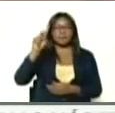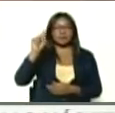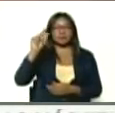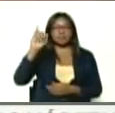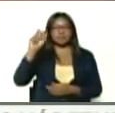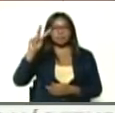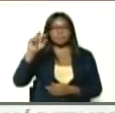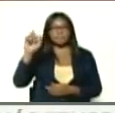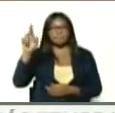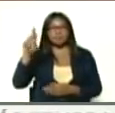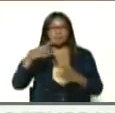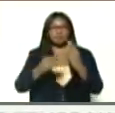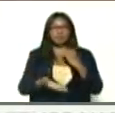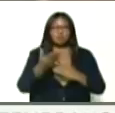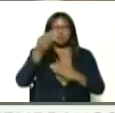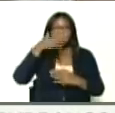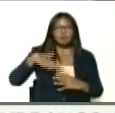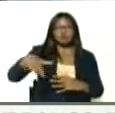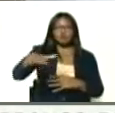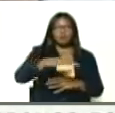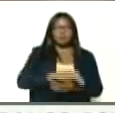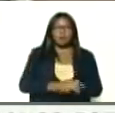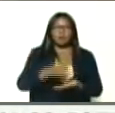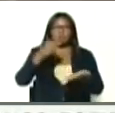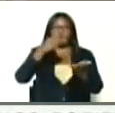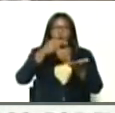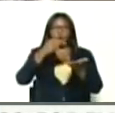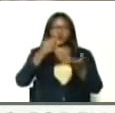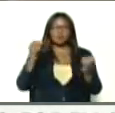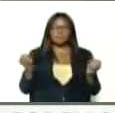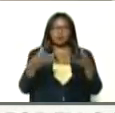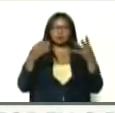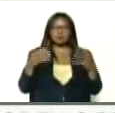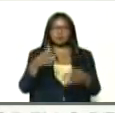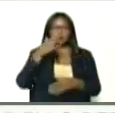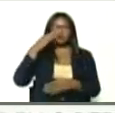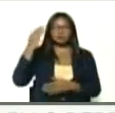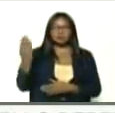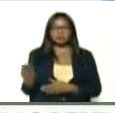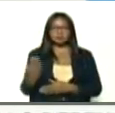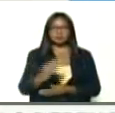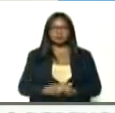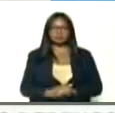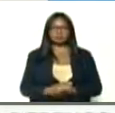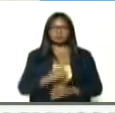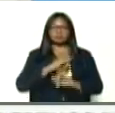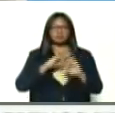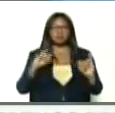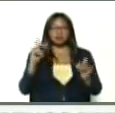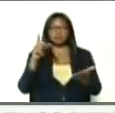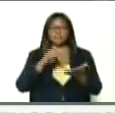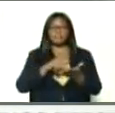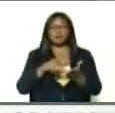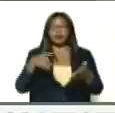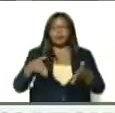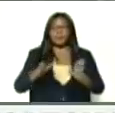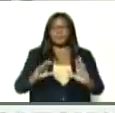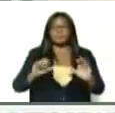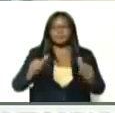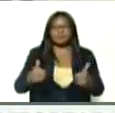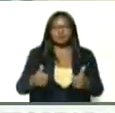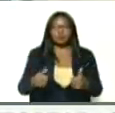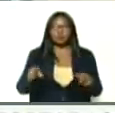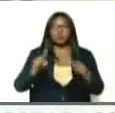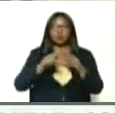importante, para todo, el pueblo, las gotas milagrosas, de José Gregorio, Hernández, aquí, donde nació, José